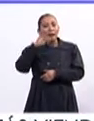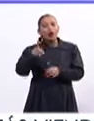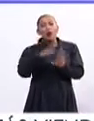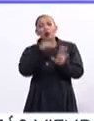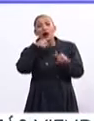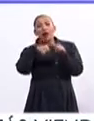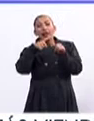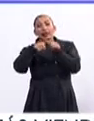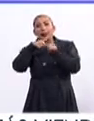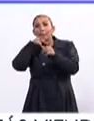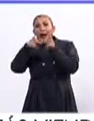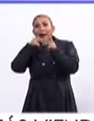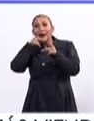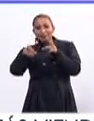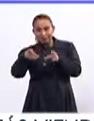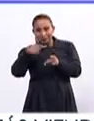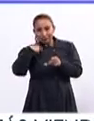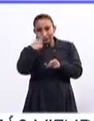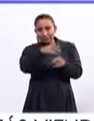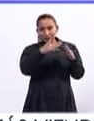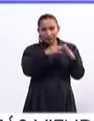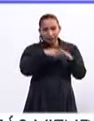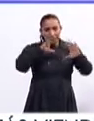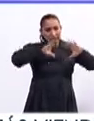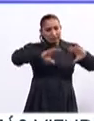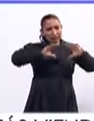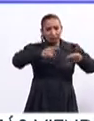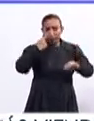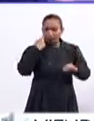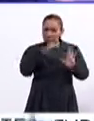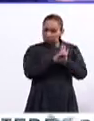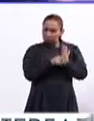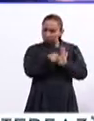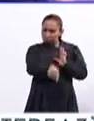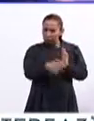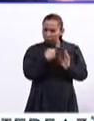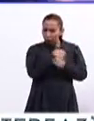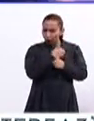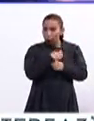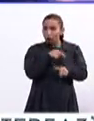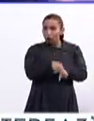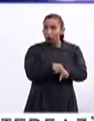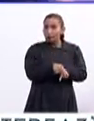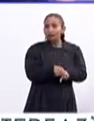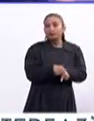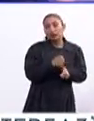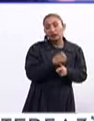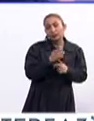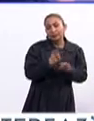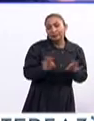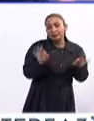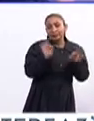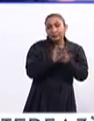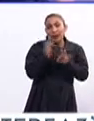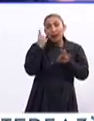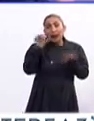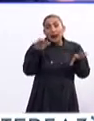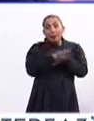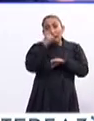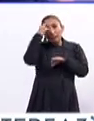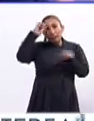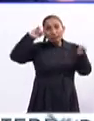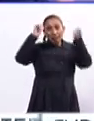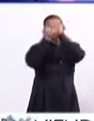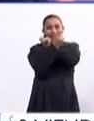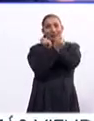cómo se deletrean palabras, desde la casa se les pone la parte de la educación. Entonces es muy importante para cambiarle el